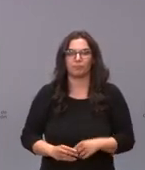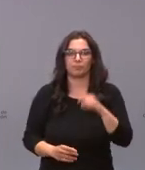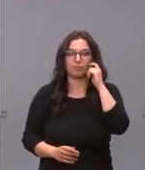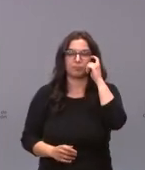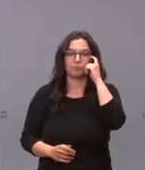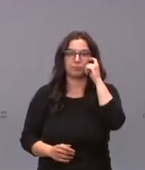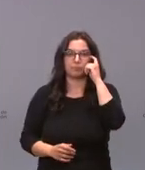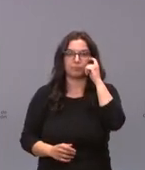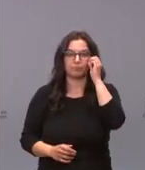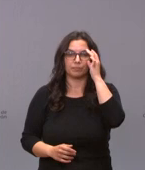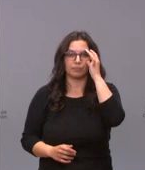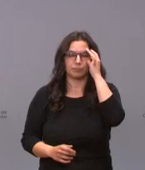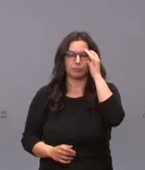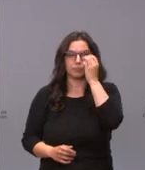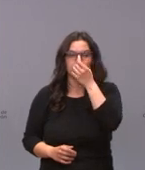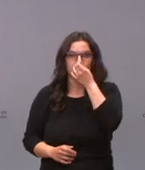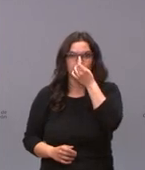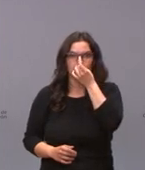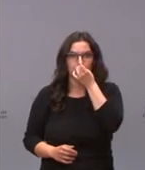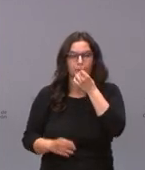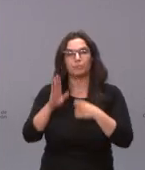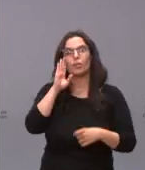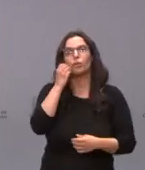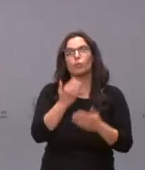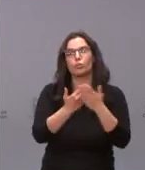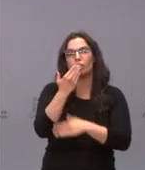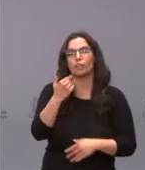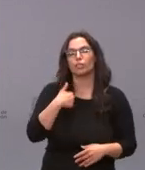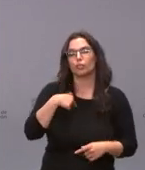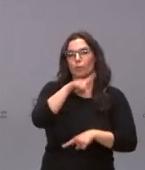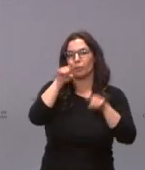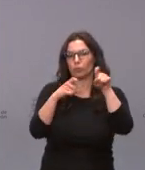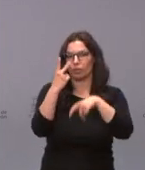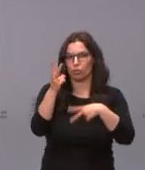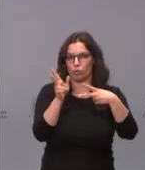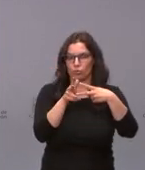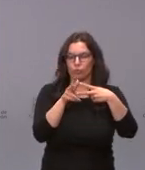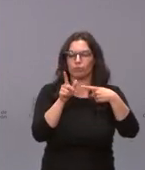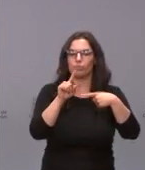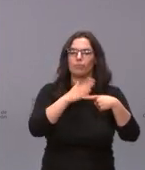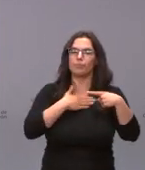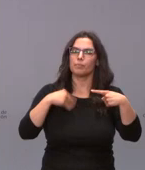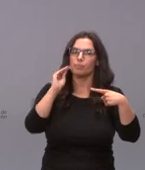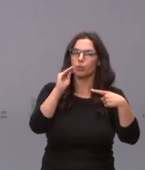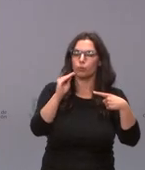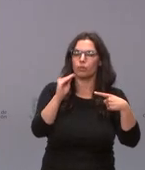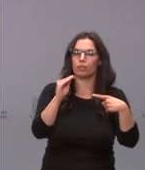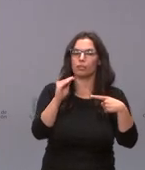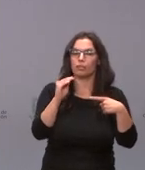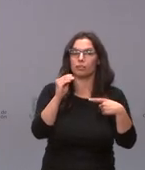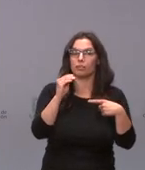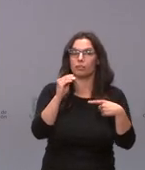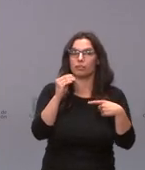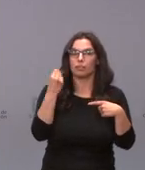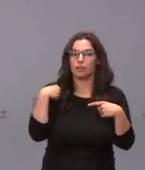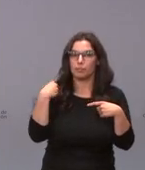adelante cuando quieras buenos días hola muy buenas yo tenía dos consultas una preguntar si tendría sentido realizar ese lisa